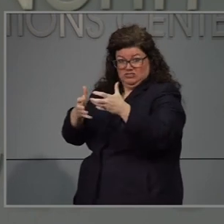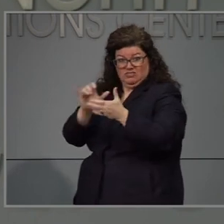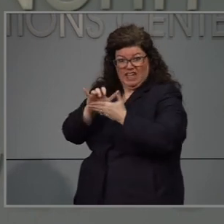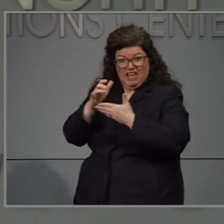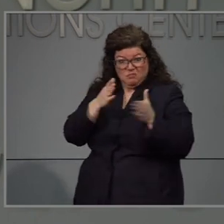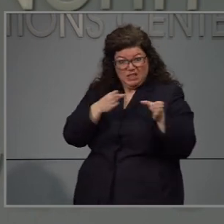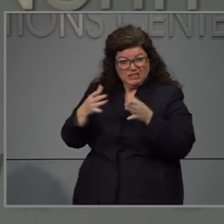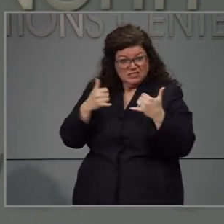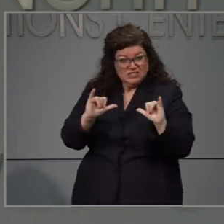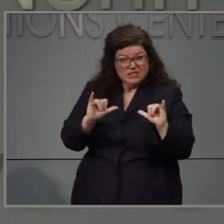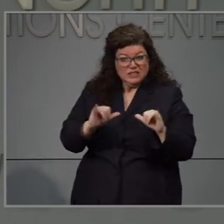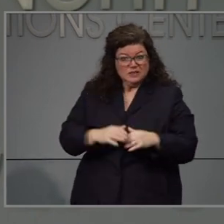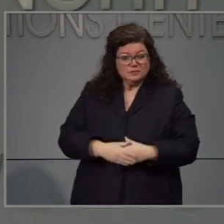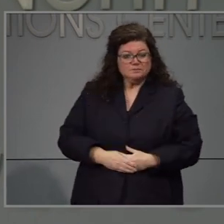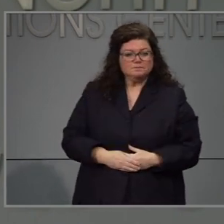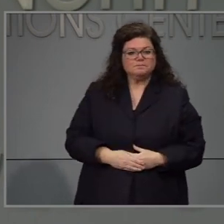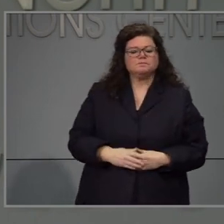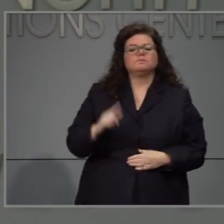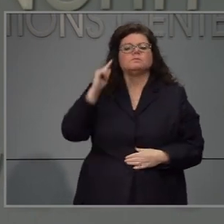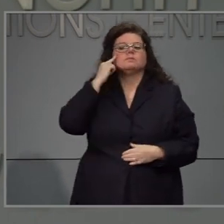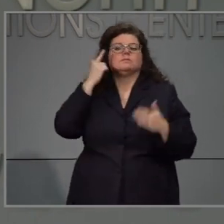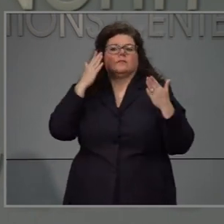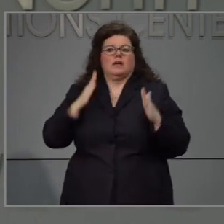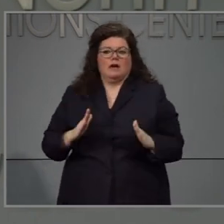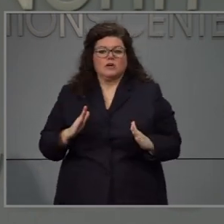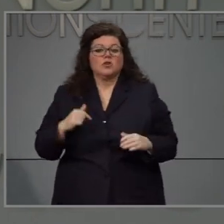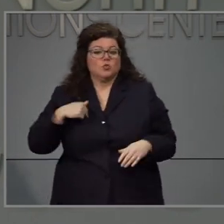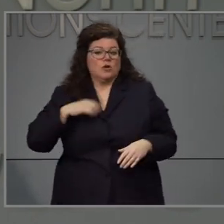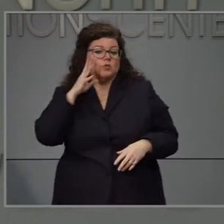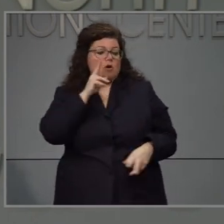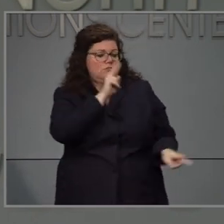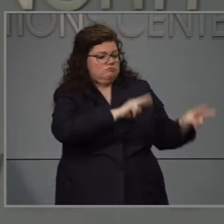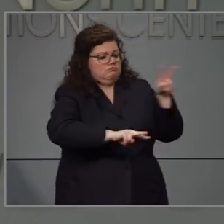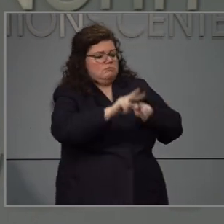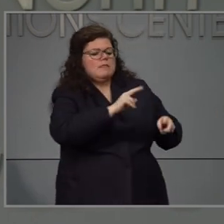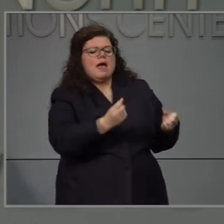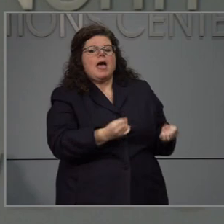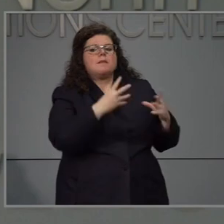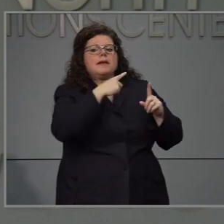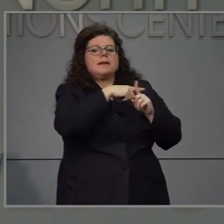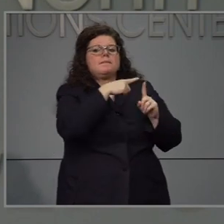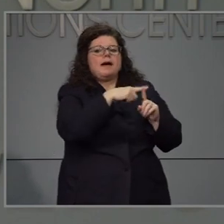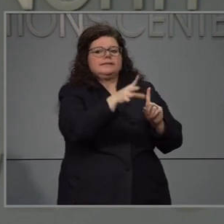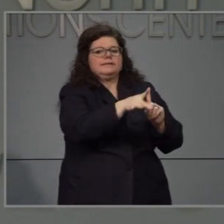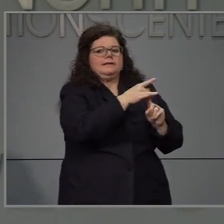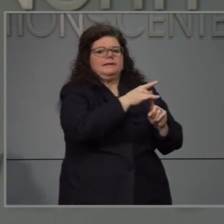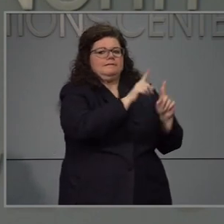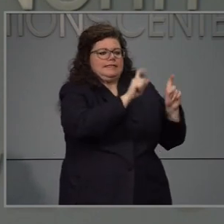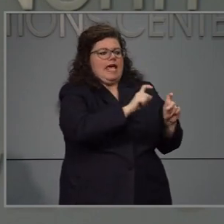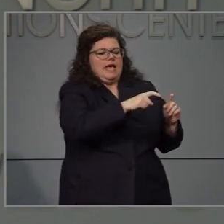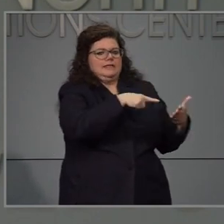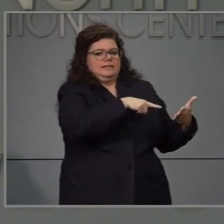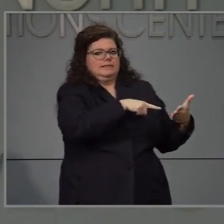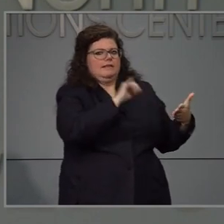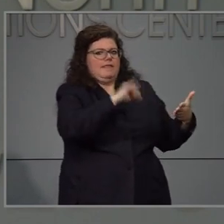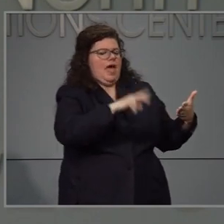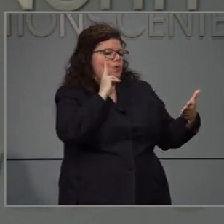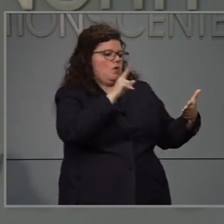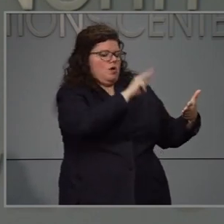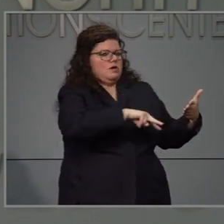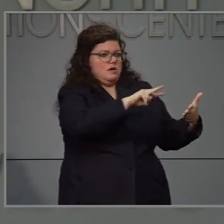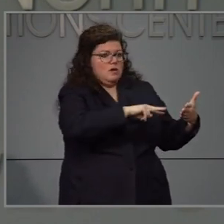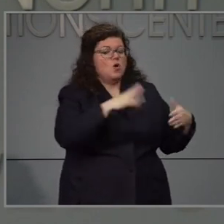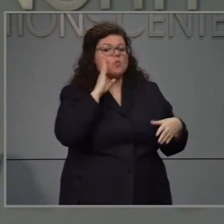vamos a poder saber cómo es van las personas tan por el número de personas, el porcentaje de pruebas, el número de